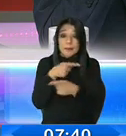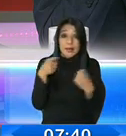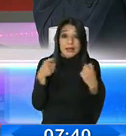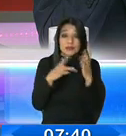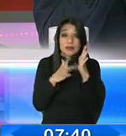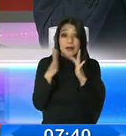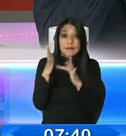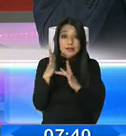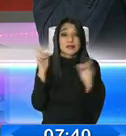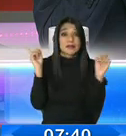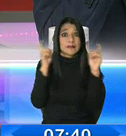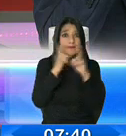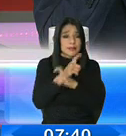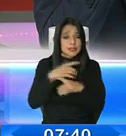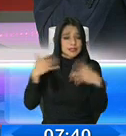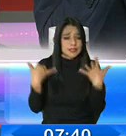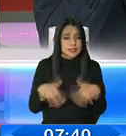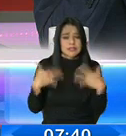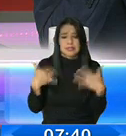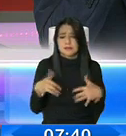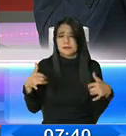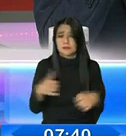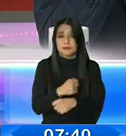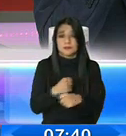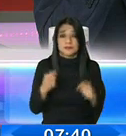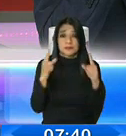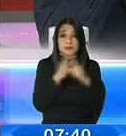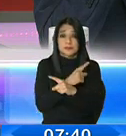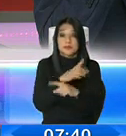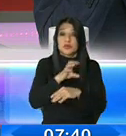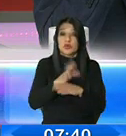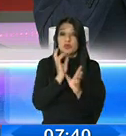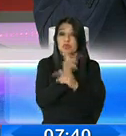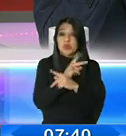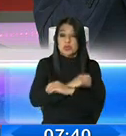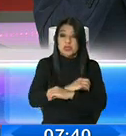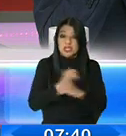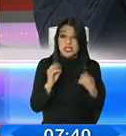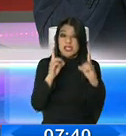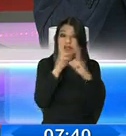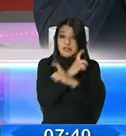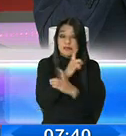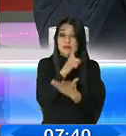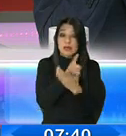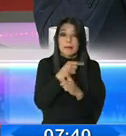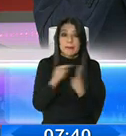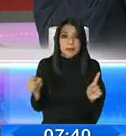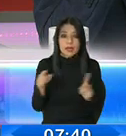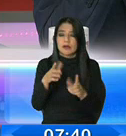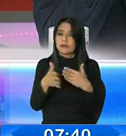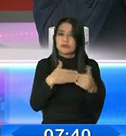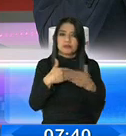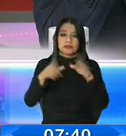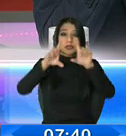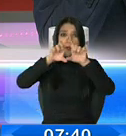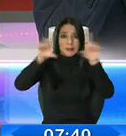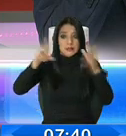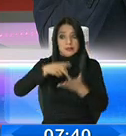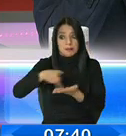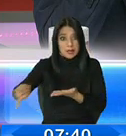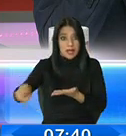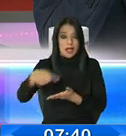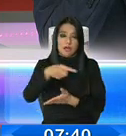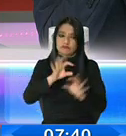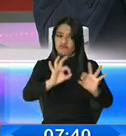abril, que fue durísimo, Roberto, fue durísimo, un país sin producir, es muy complejo, pero a esas empresas las vamos a priorizar